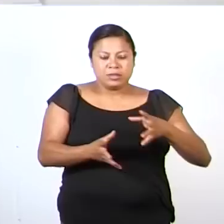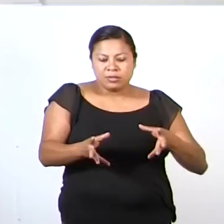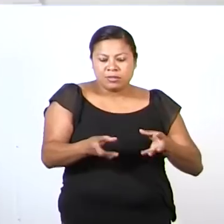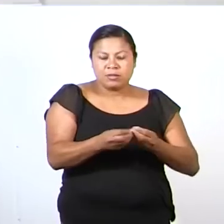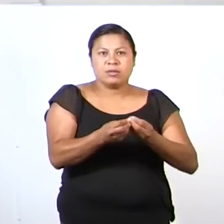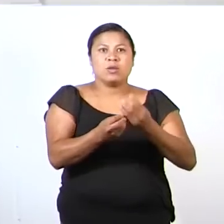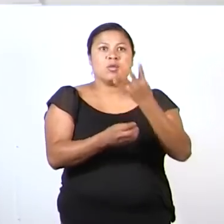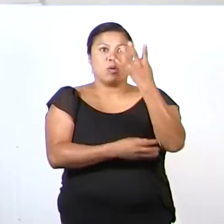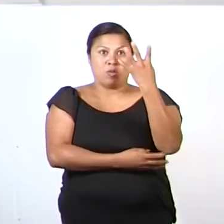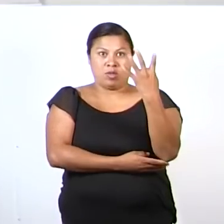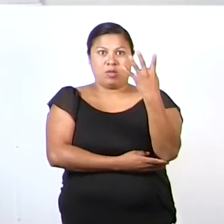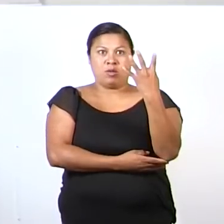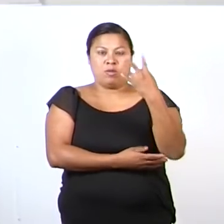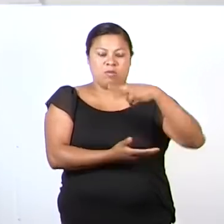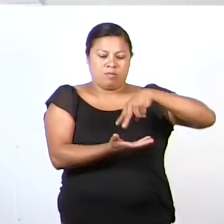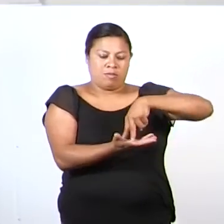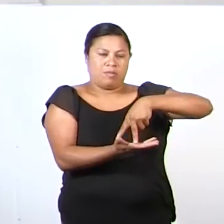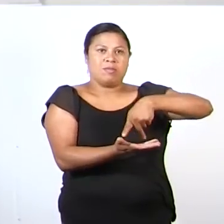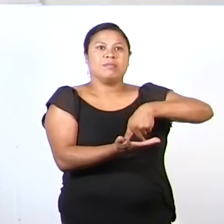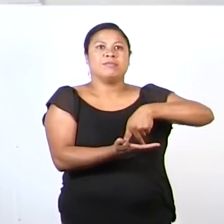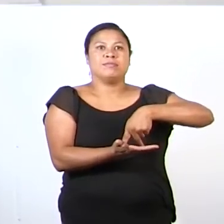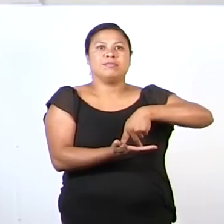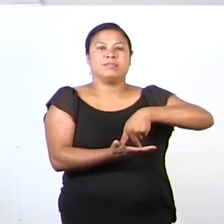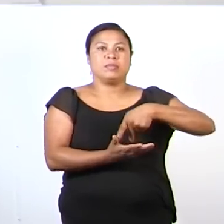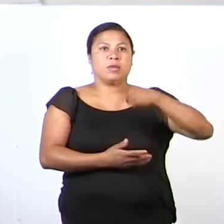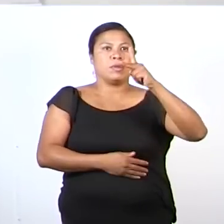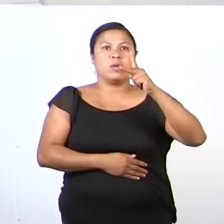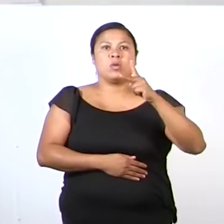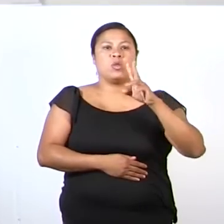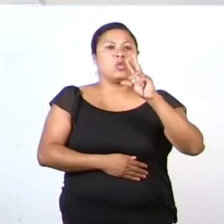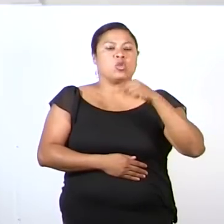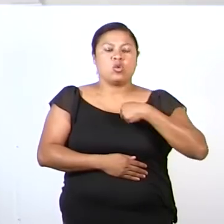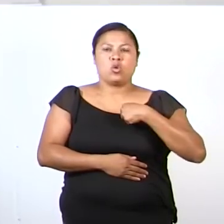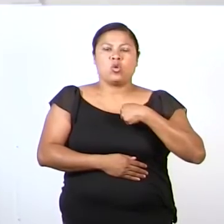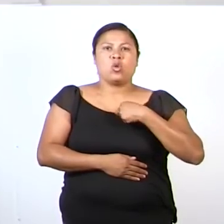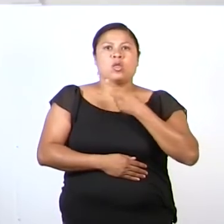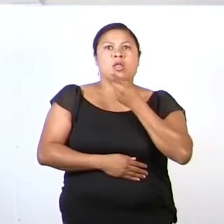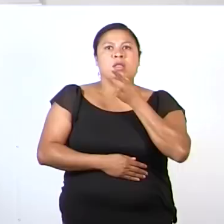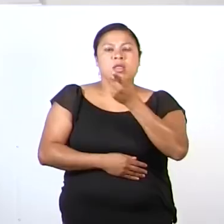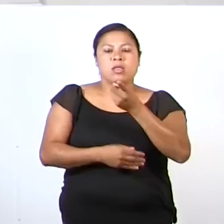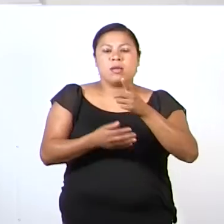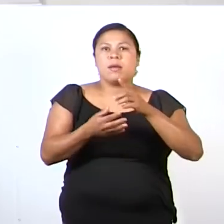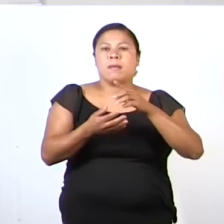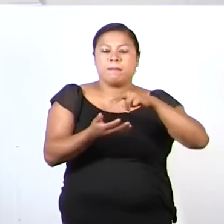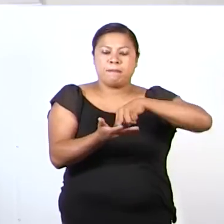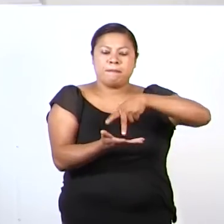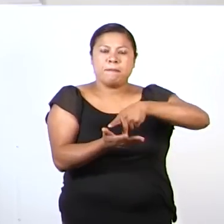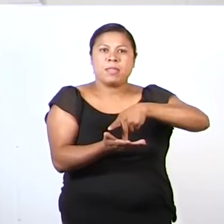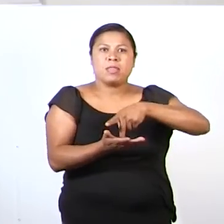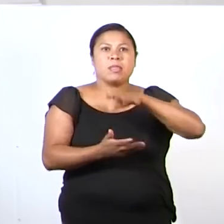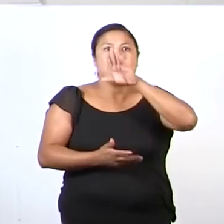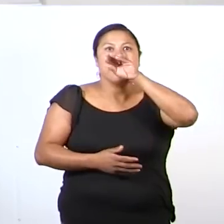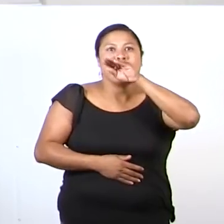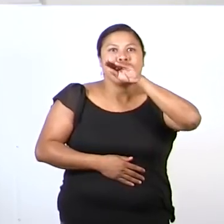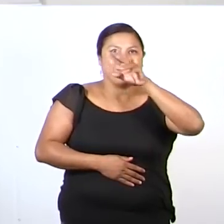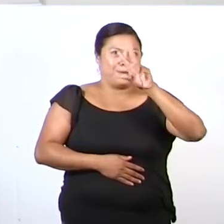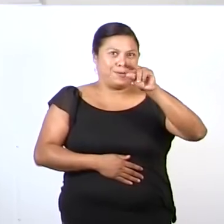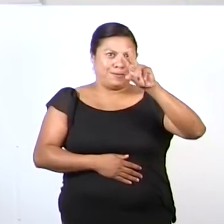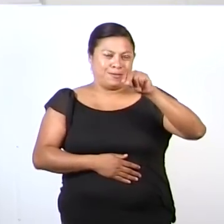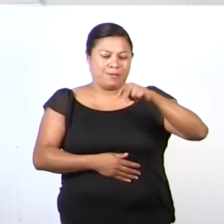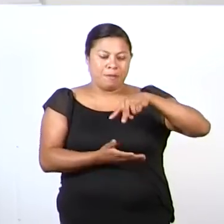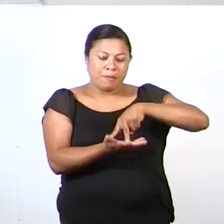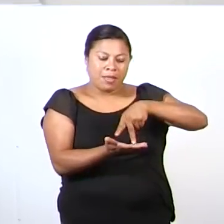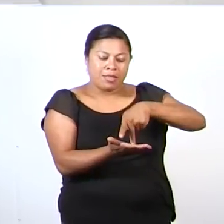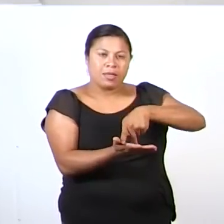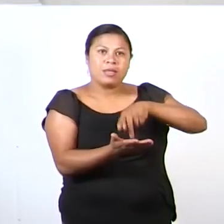de cuatro patas. Pero no hablo de patas de patos, sino patas